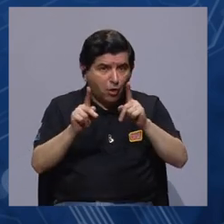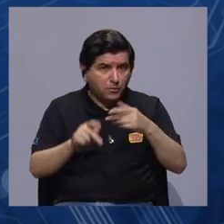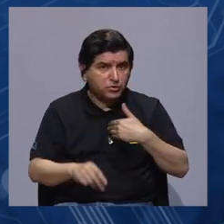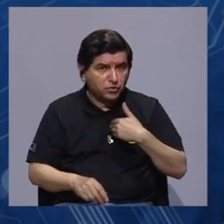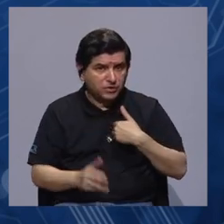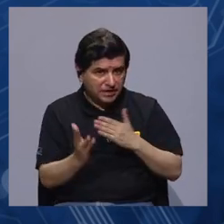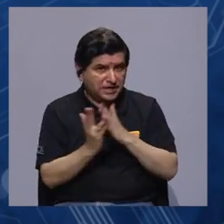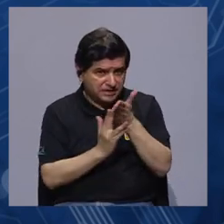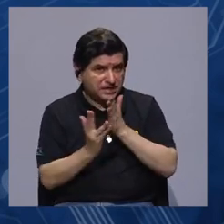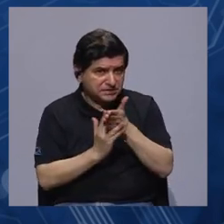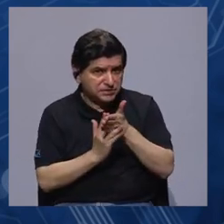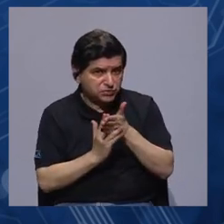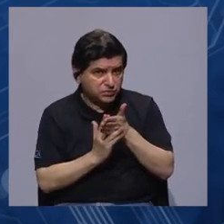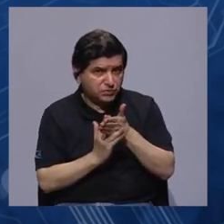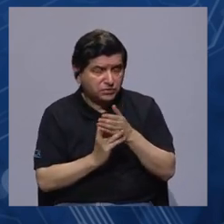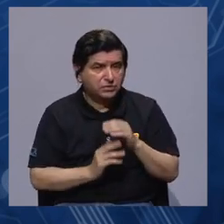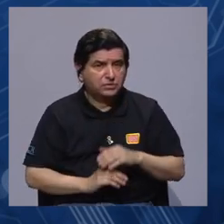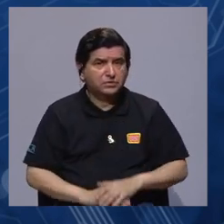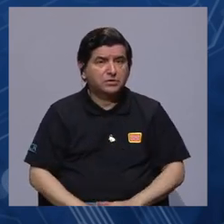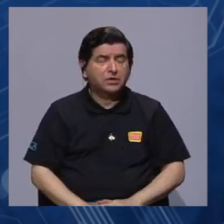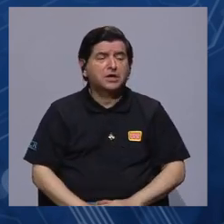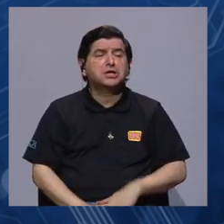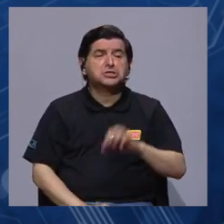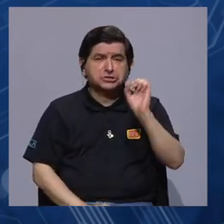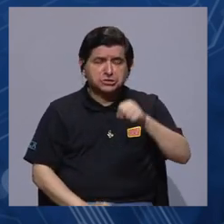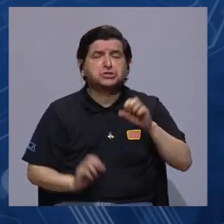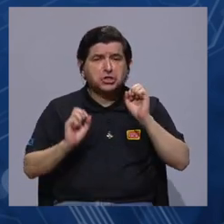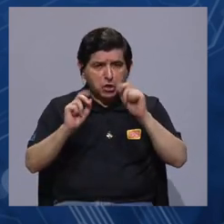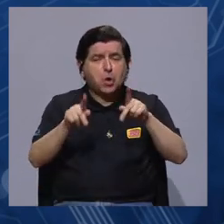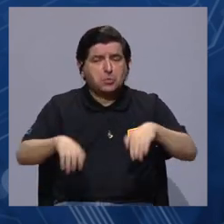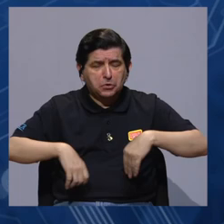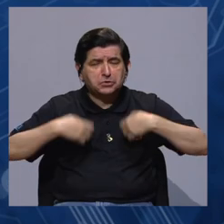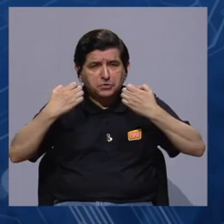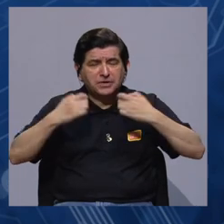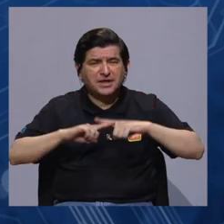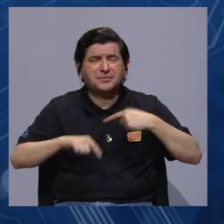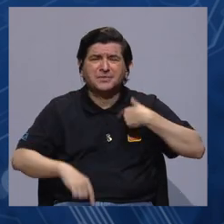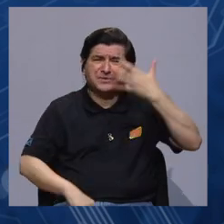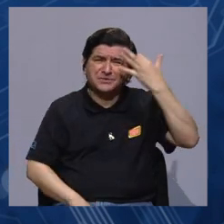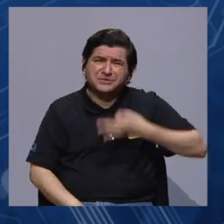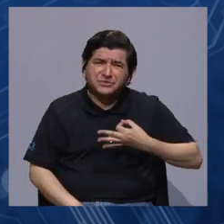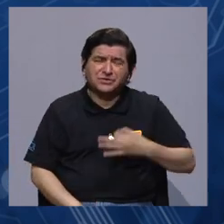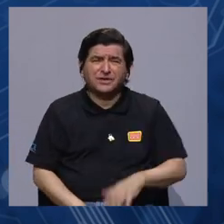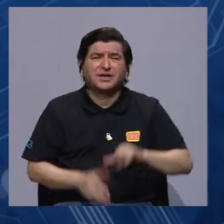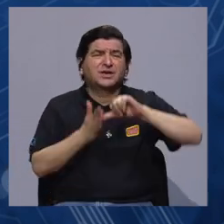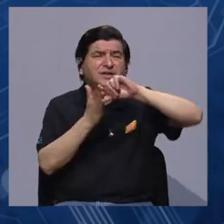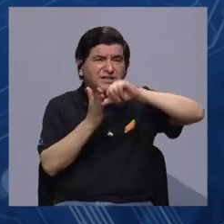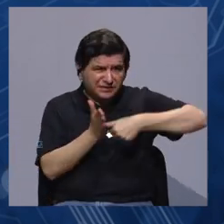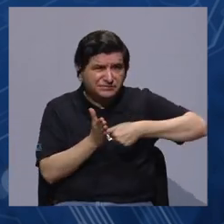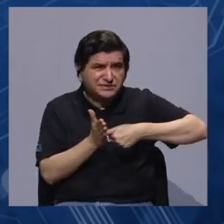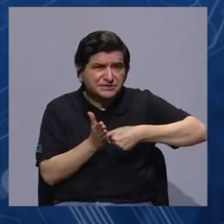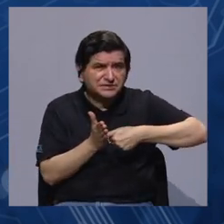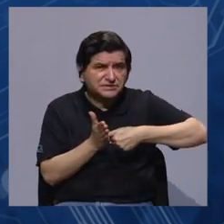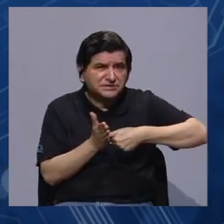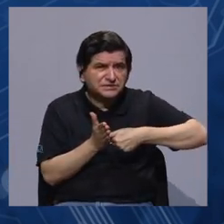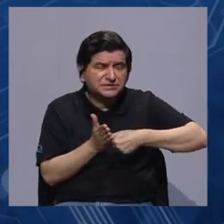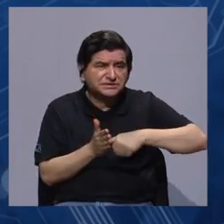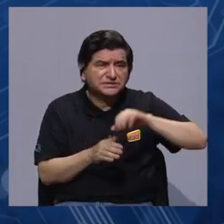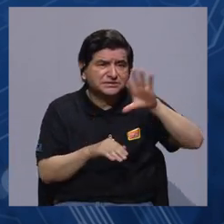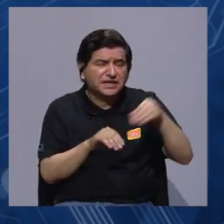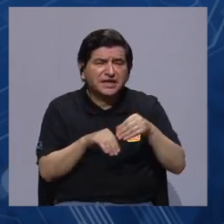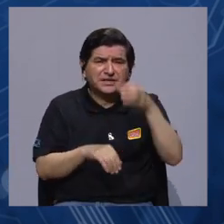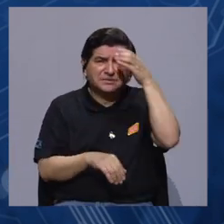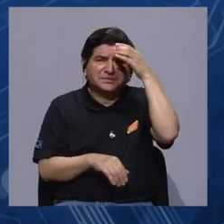Pero hay posibilidades de tener acceso a ellos. Hay posibilidades, sí, pero yo creo que, insisto, que